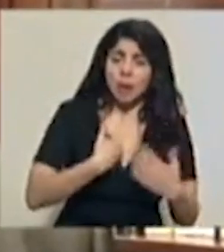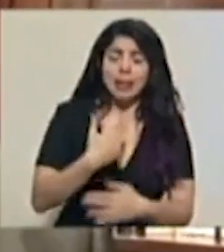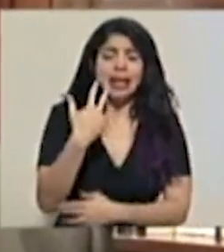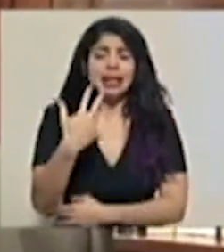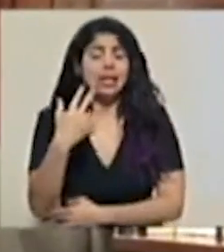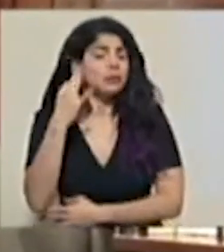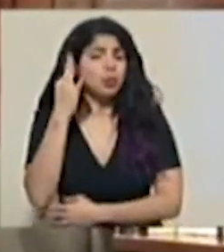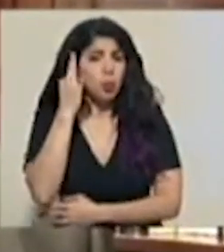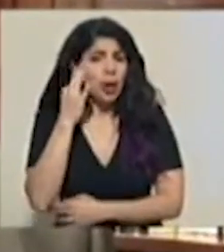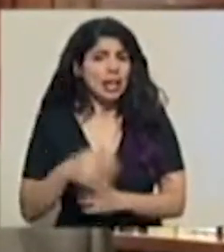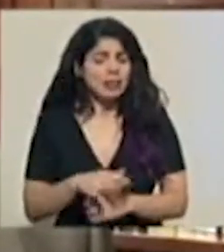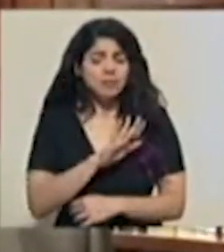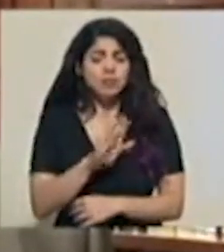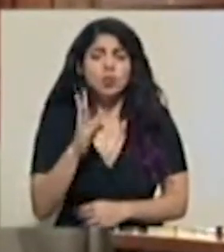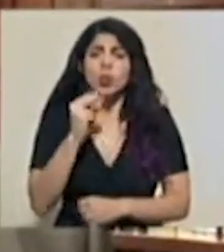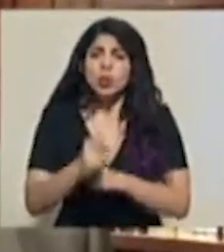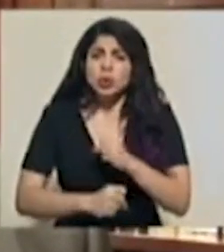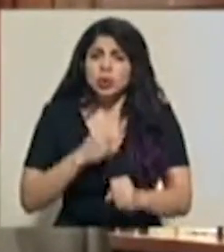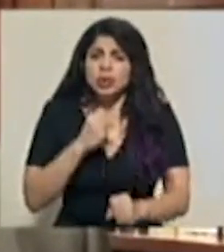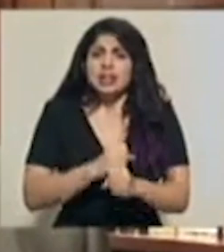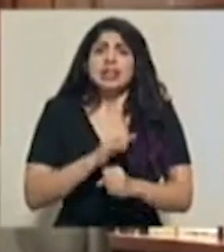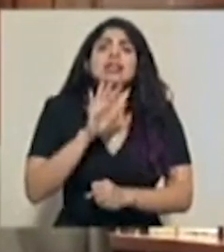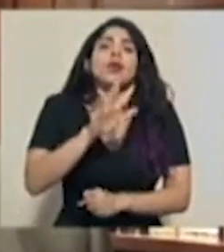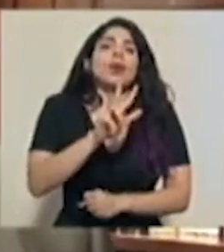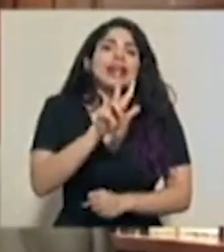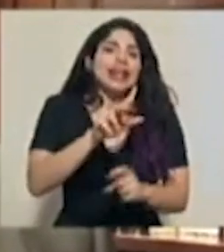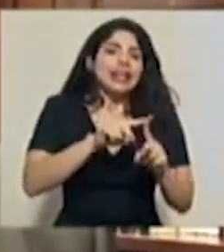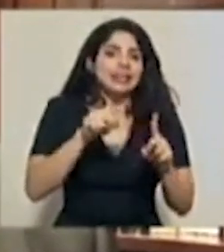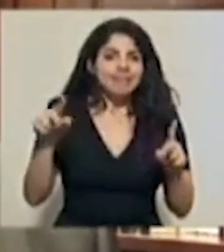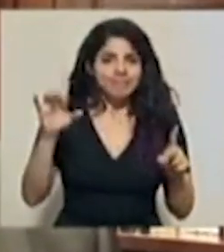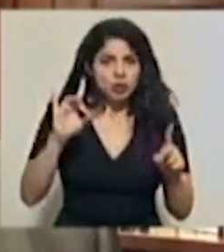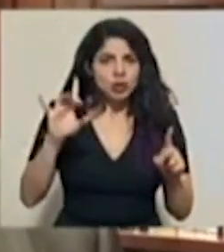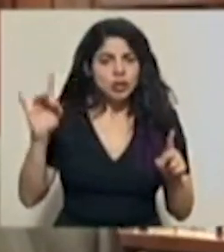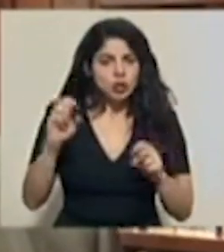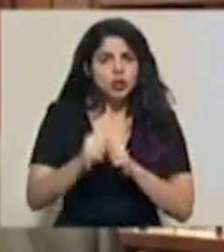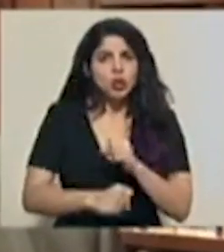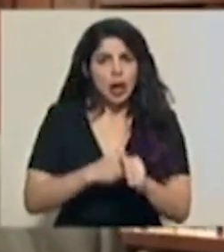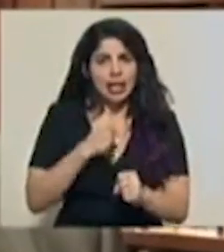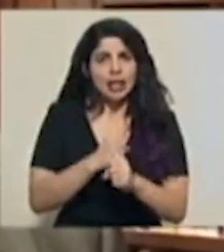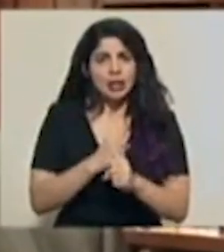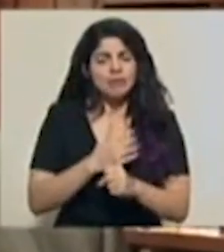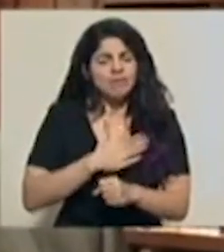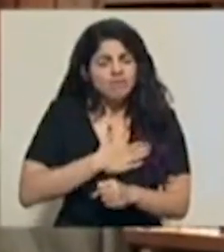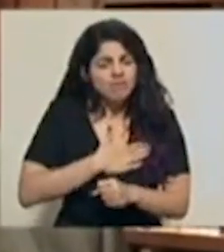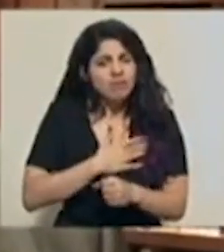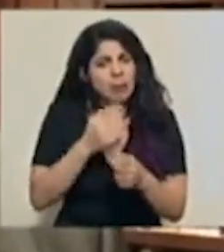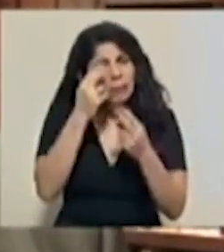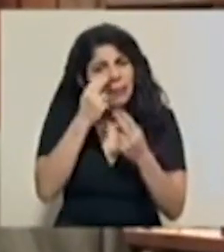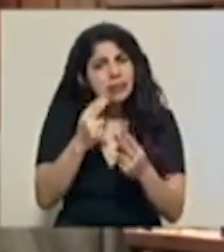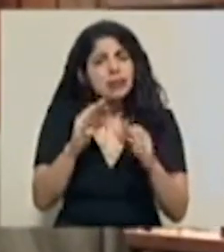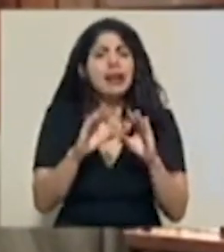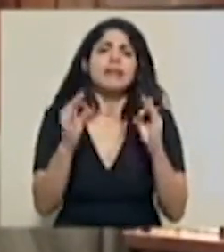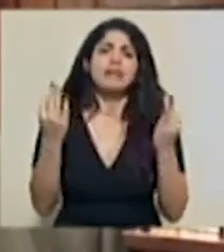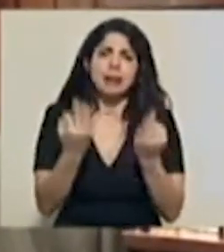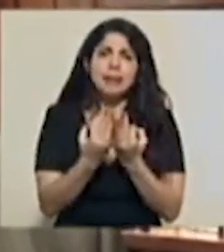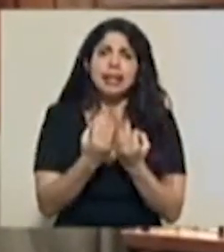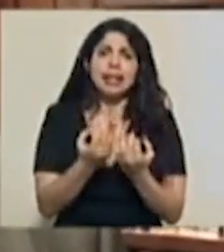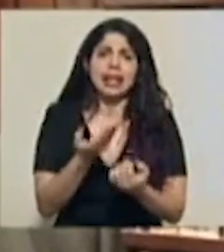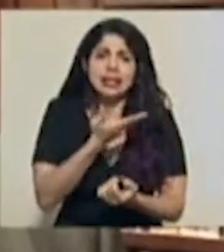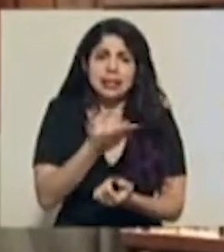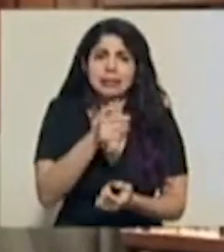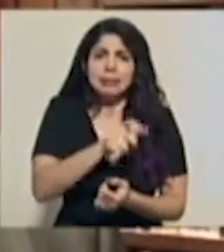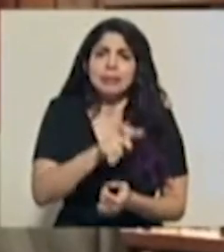mujeres. El rango de edad es de 53 a 88 años. Nuestro más sentido pésame a los familiares de estas